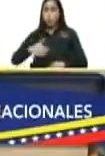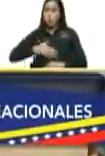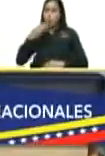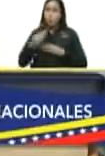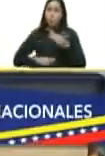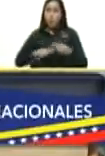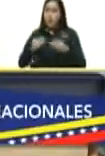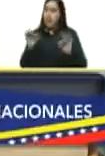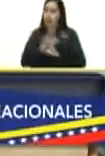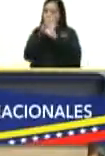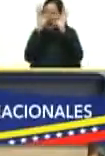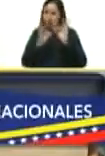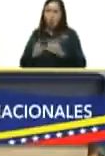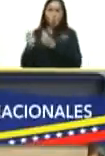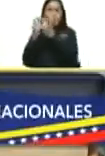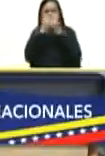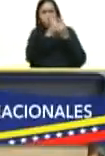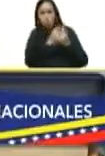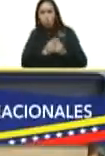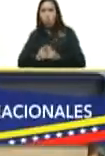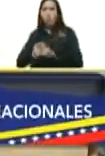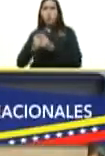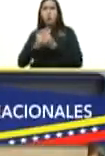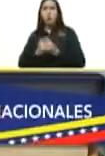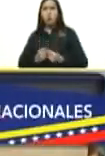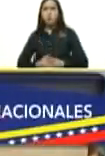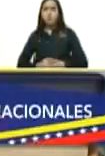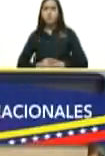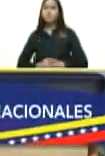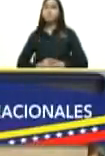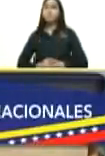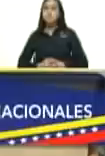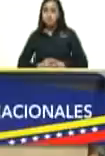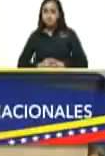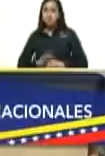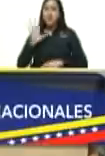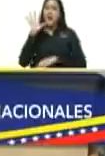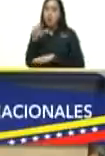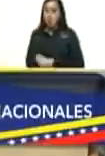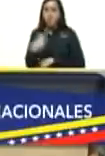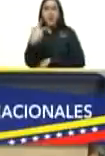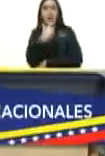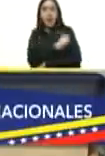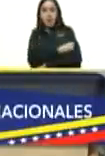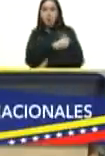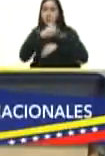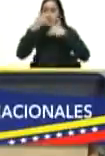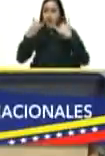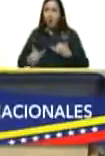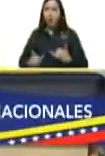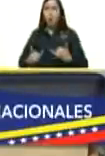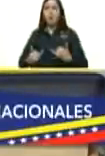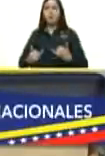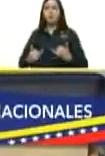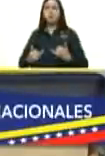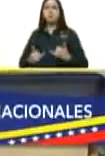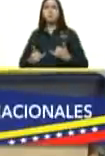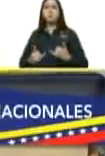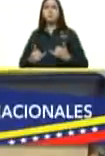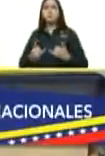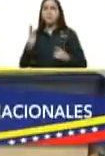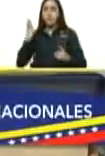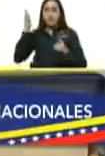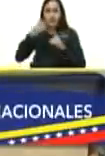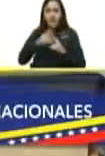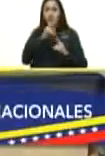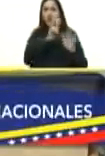arquitectura financiera suficiente para conseguir las vacunas y hoy por hoy hemos llegado al